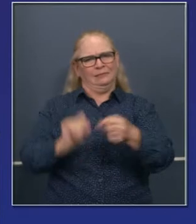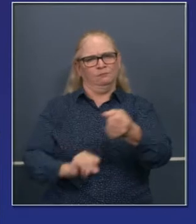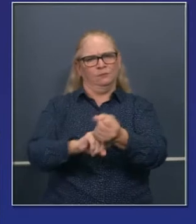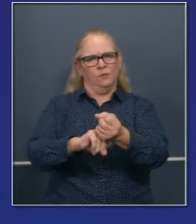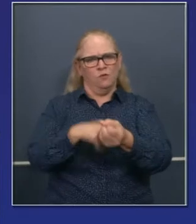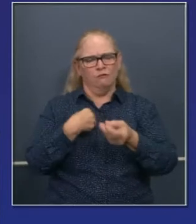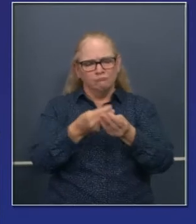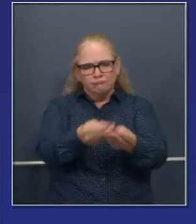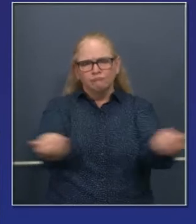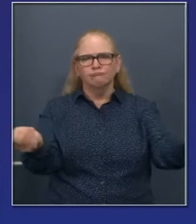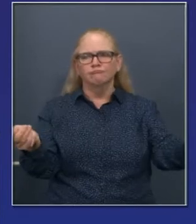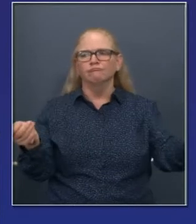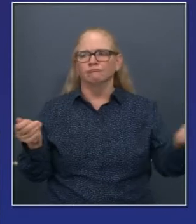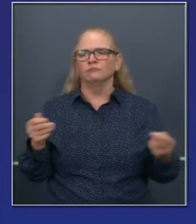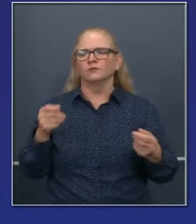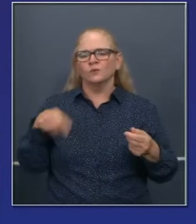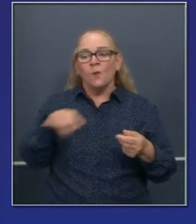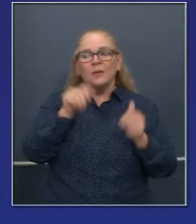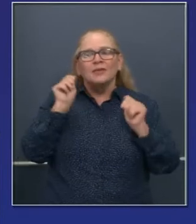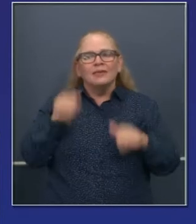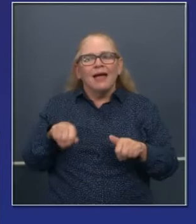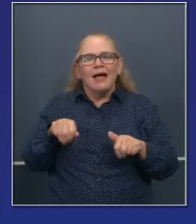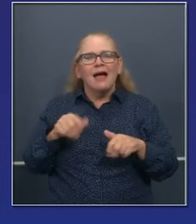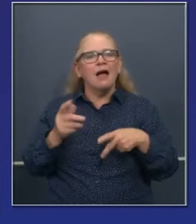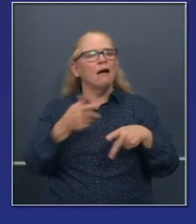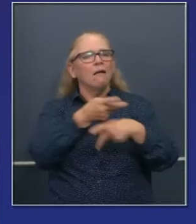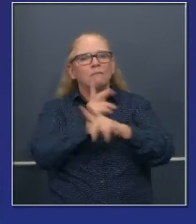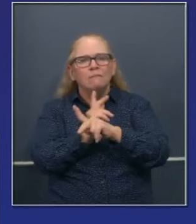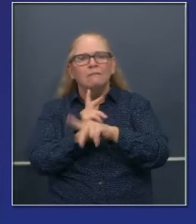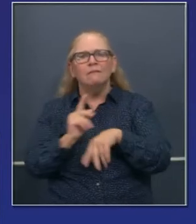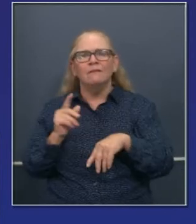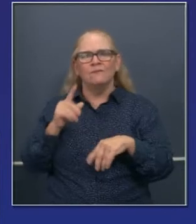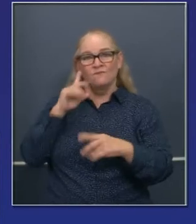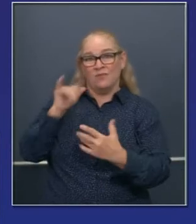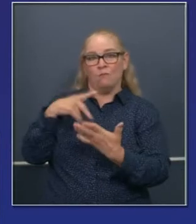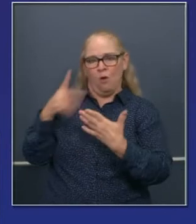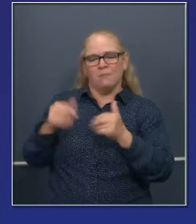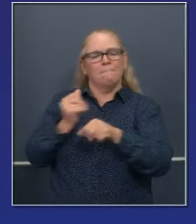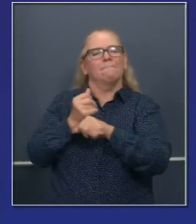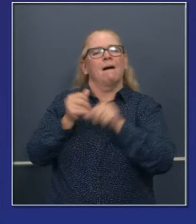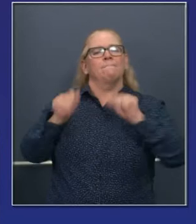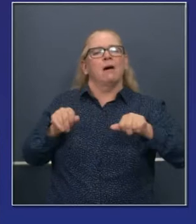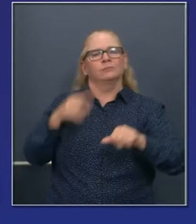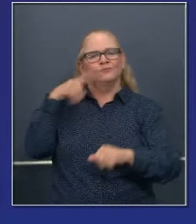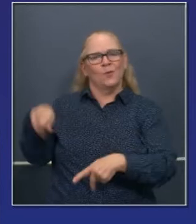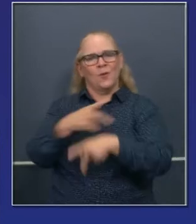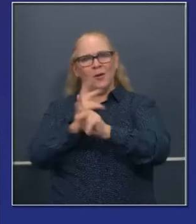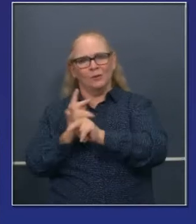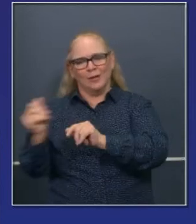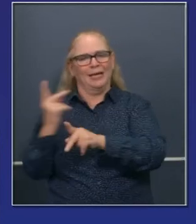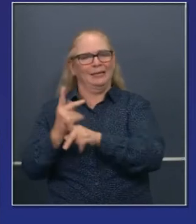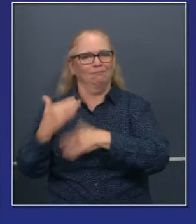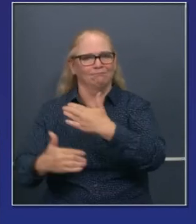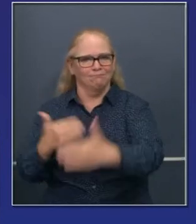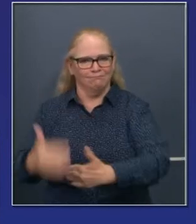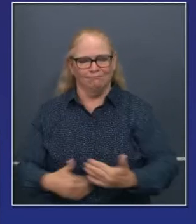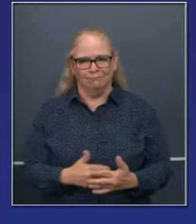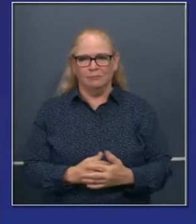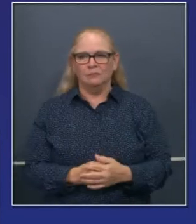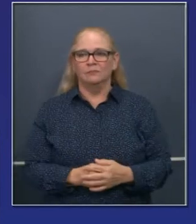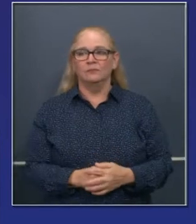proporcionando acceso y oportunidad para préstamos en este momento tan difícil. Asimismo, nos hemos